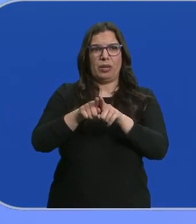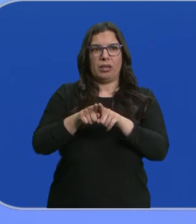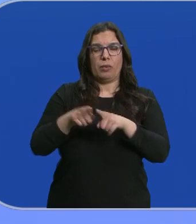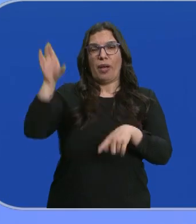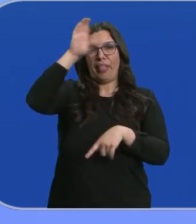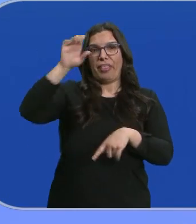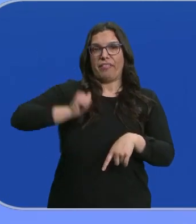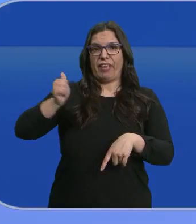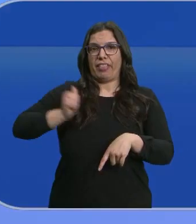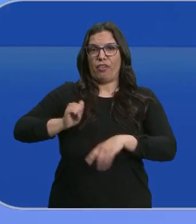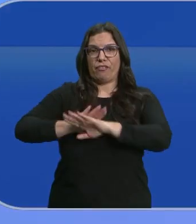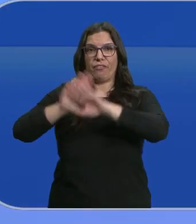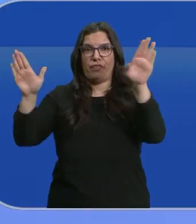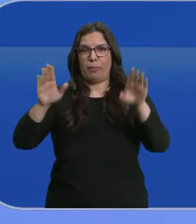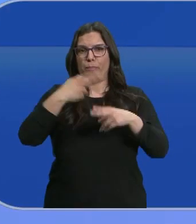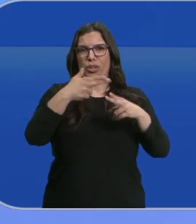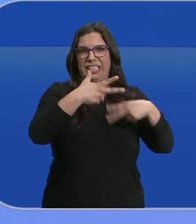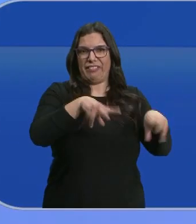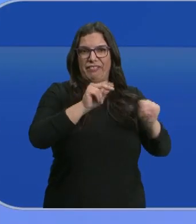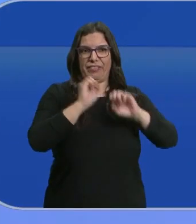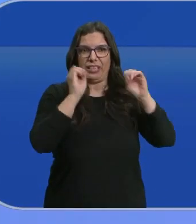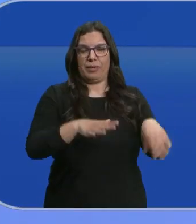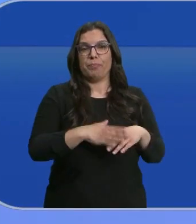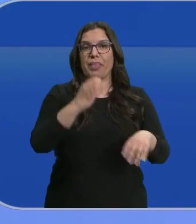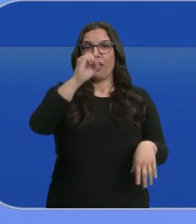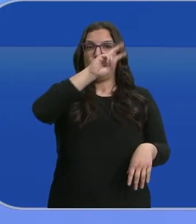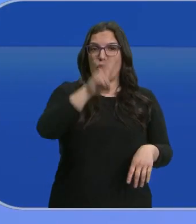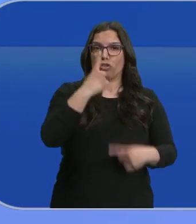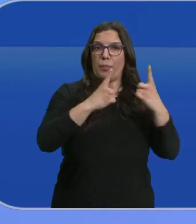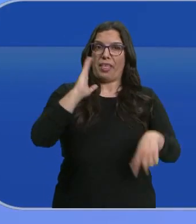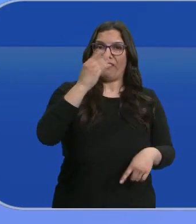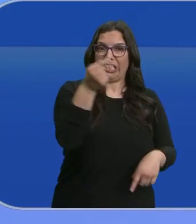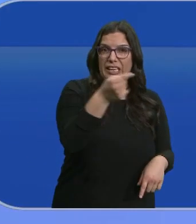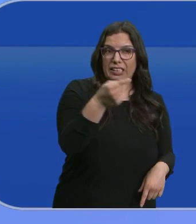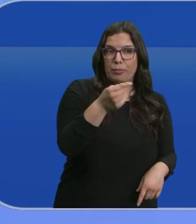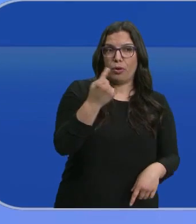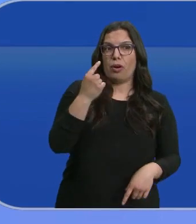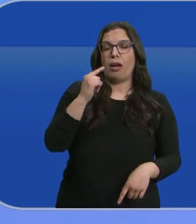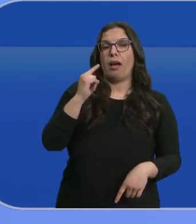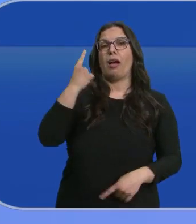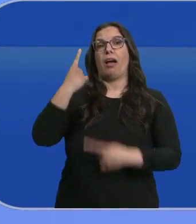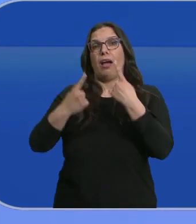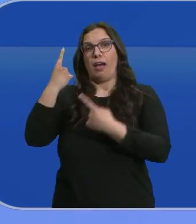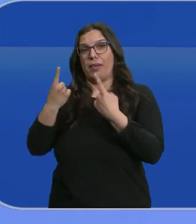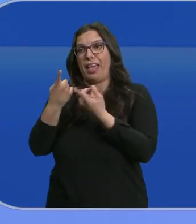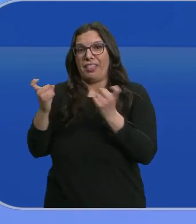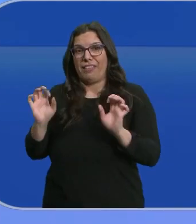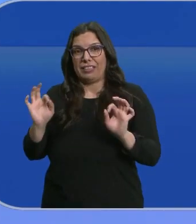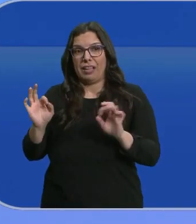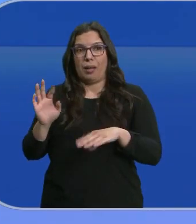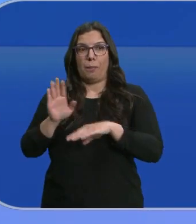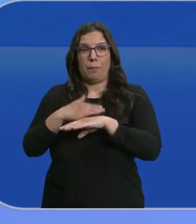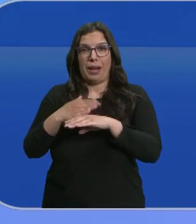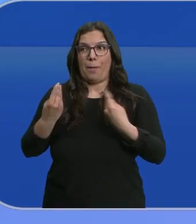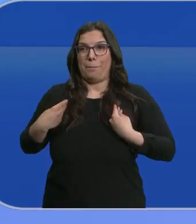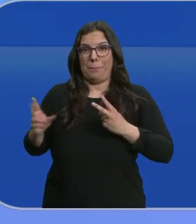ciencia ficción y que deje la política. Que el CO2 tiene en algunos casos efectos nocivos y en otros absolutamente necesarios para